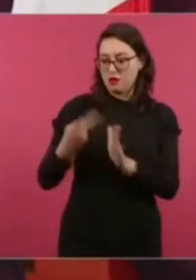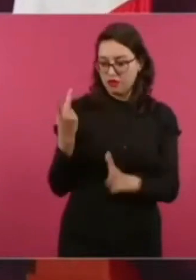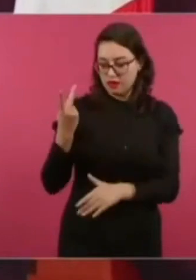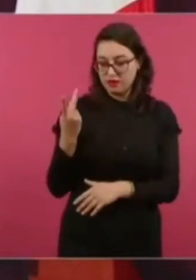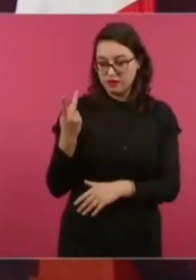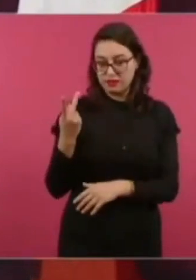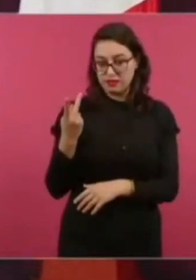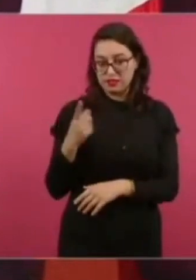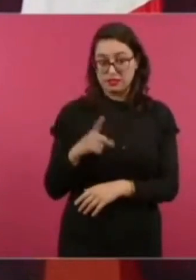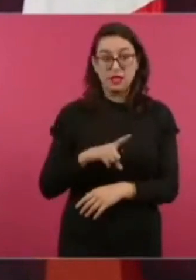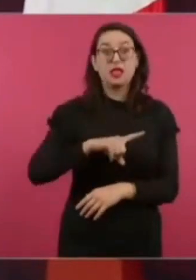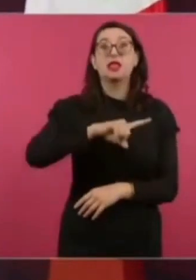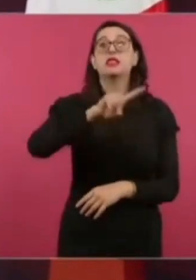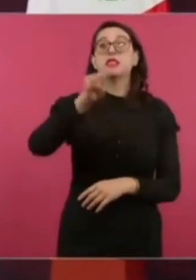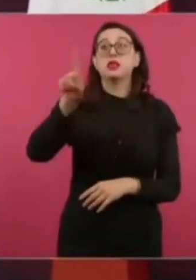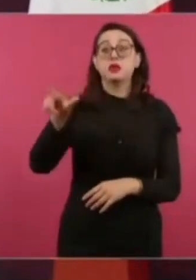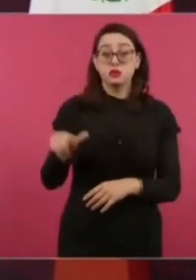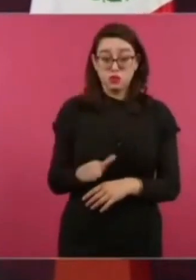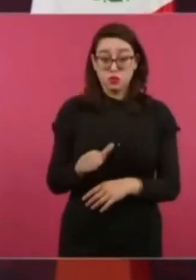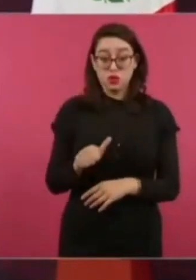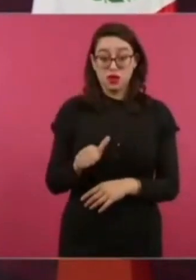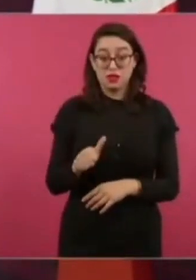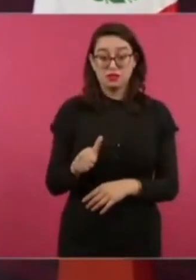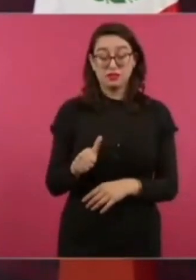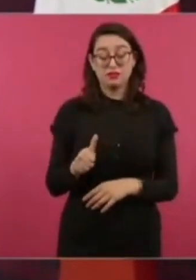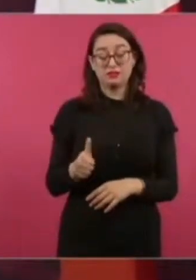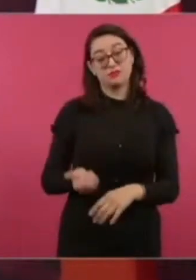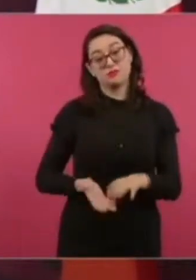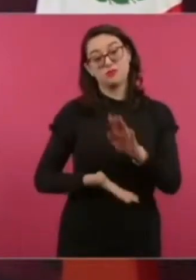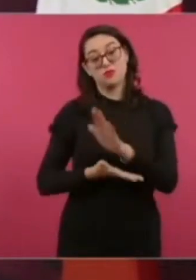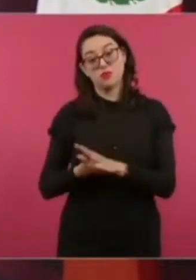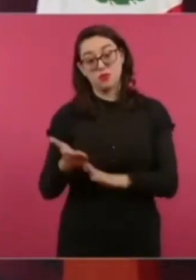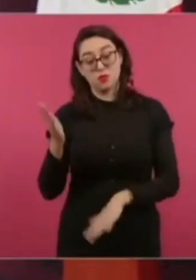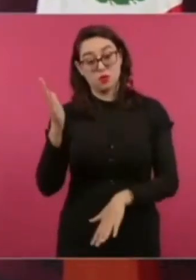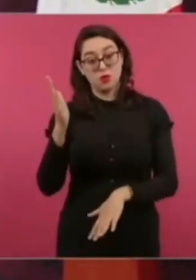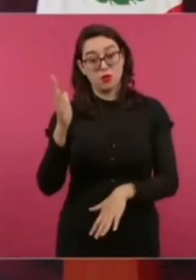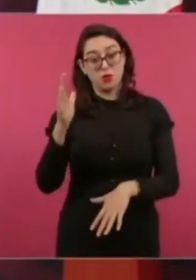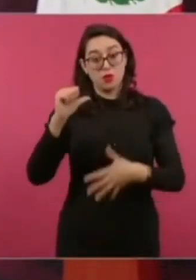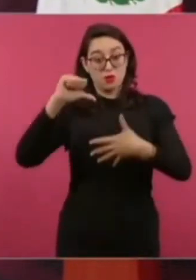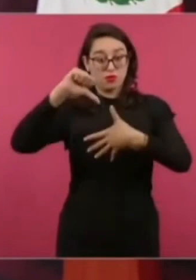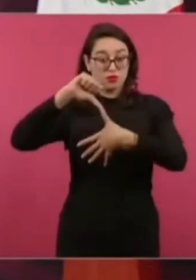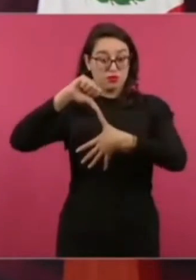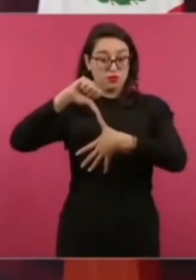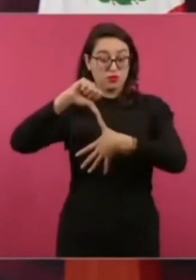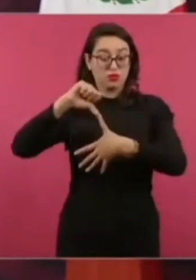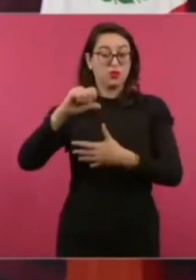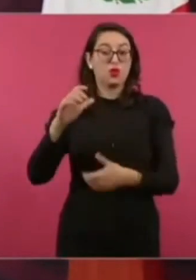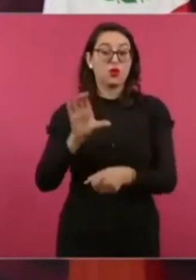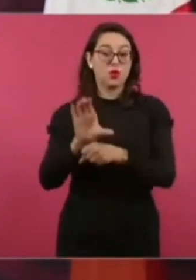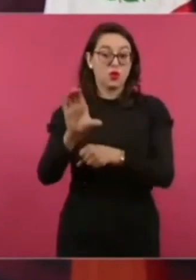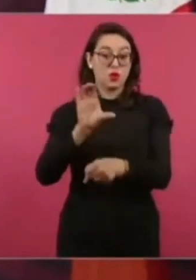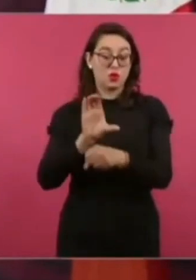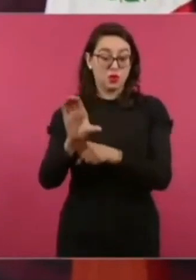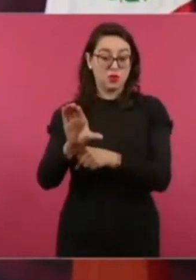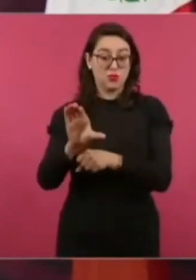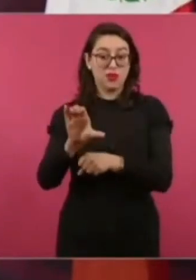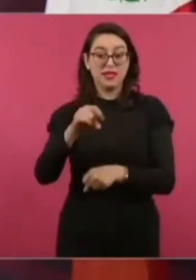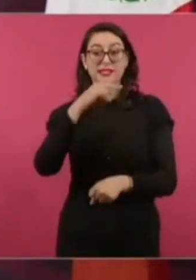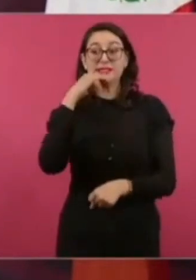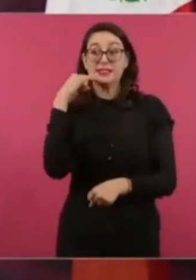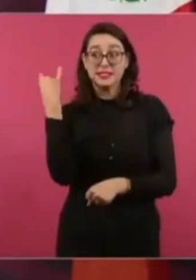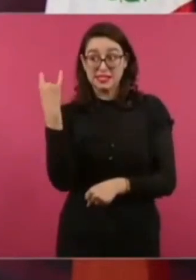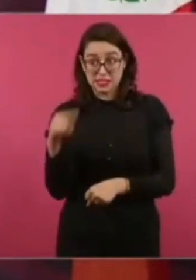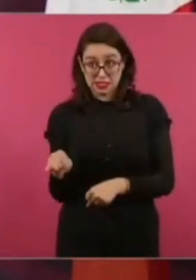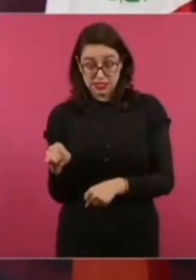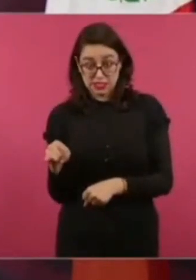Pasando el informe es mi viaje allá a Colombia, allá a Chile. Luego ya